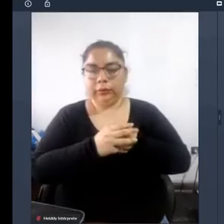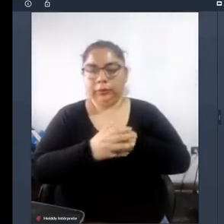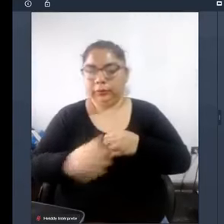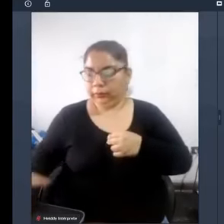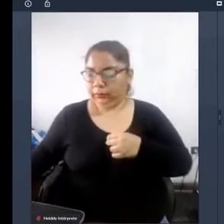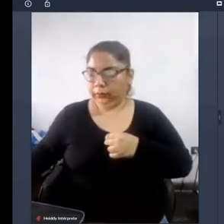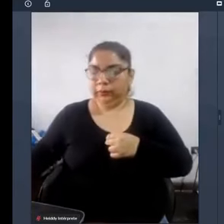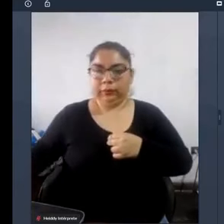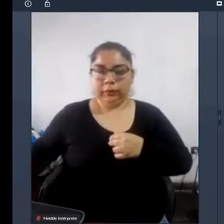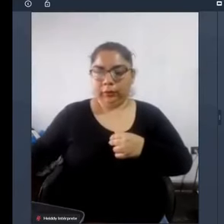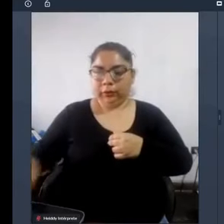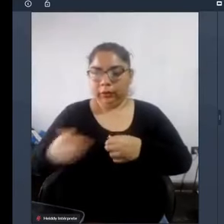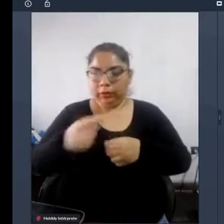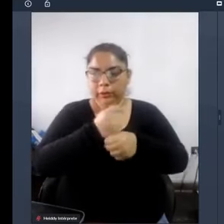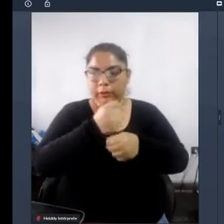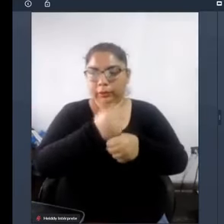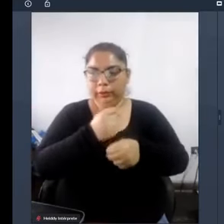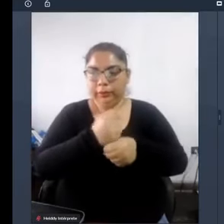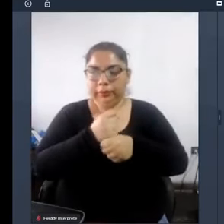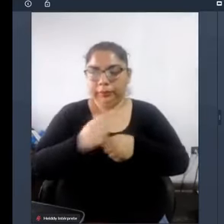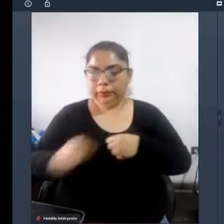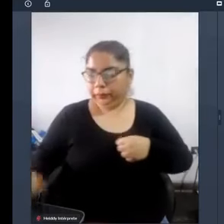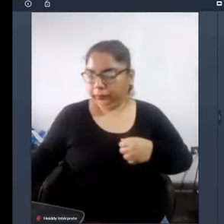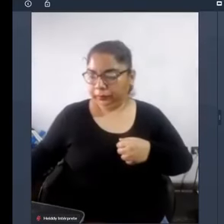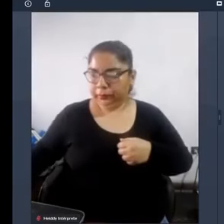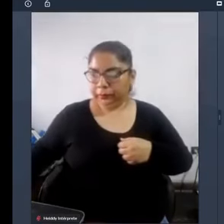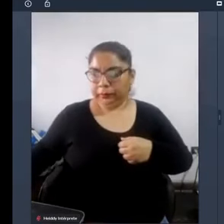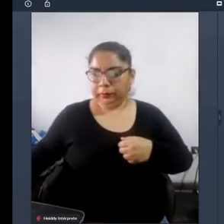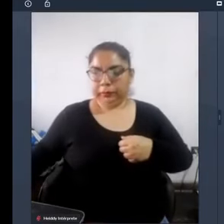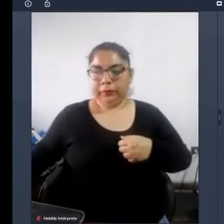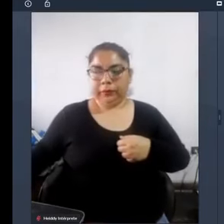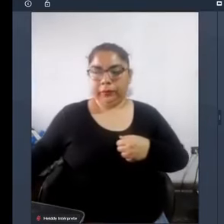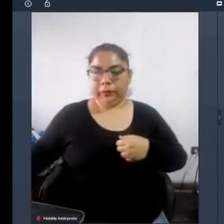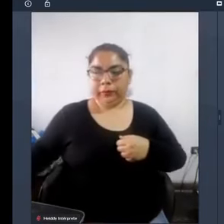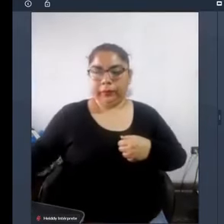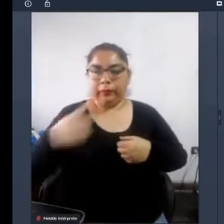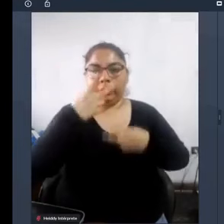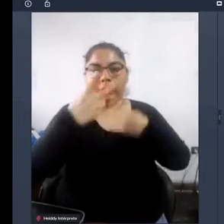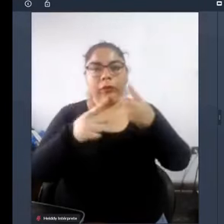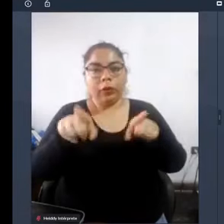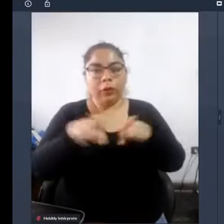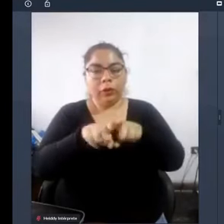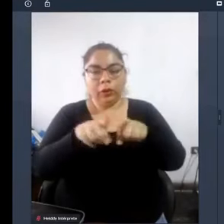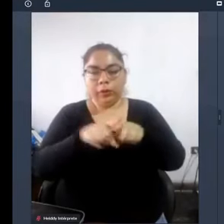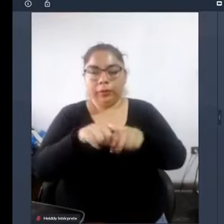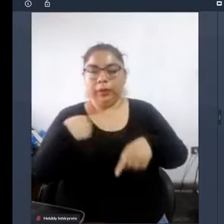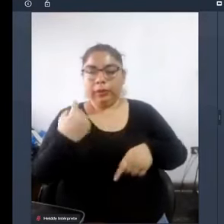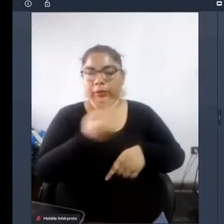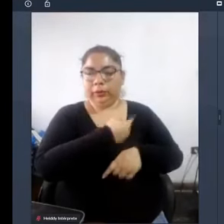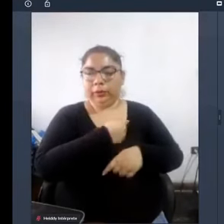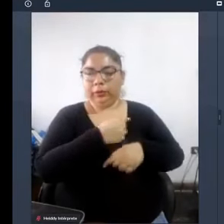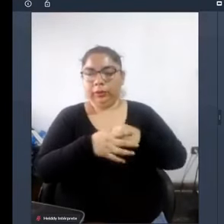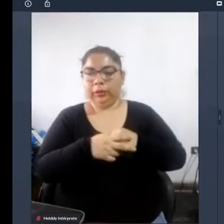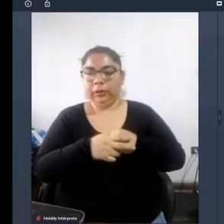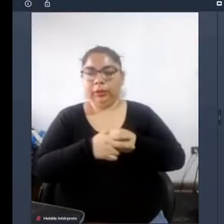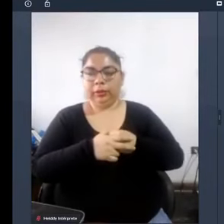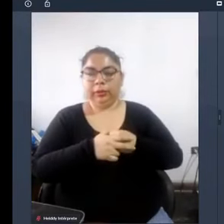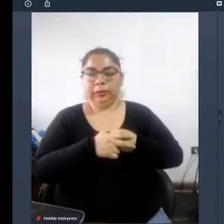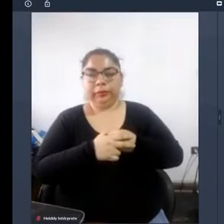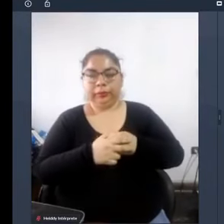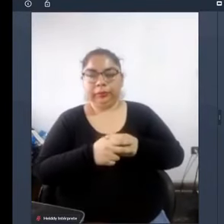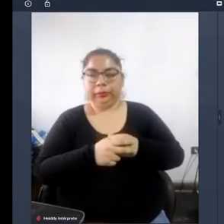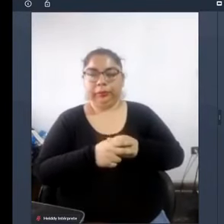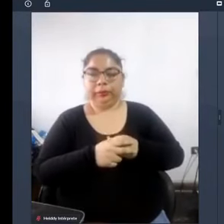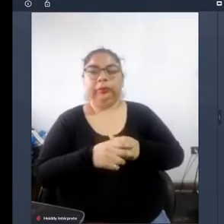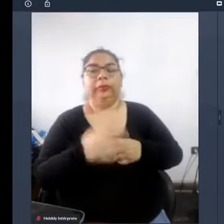y empleo debemos hacer que los medios de transporte sean inclusivos para todos para todos pero no